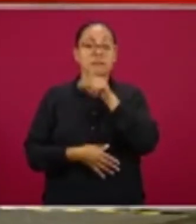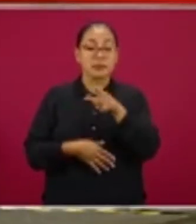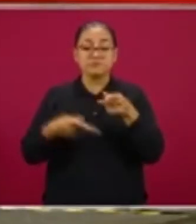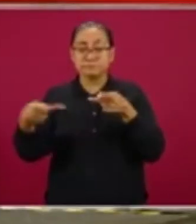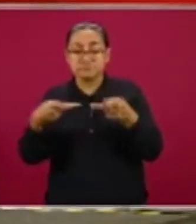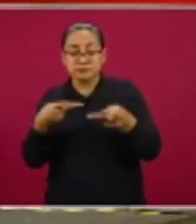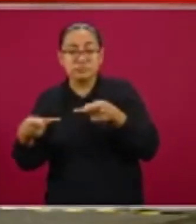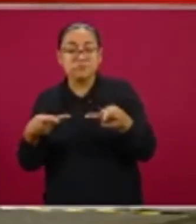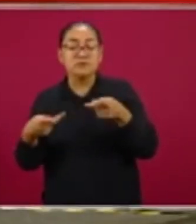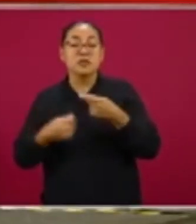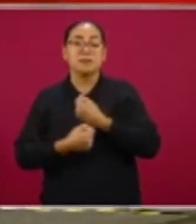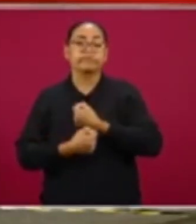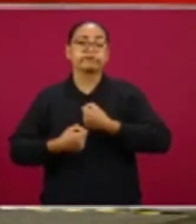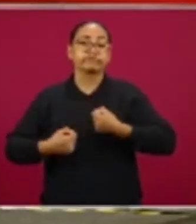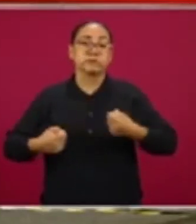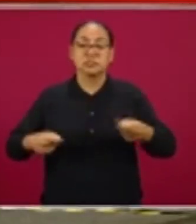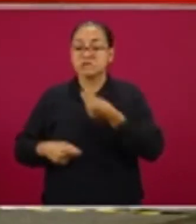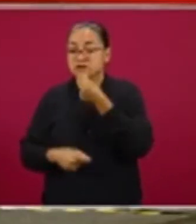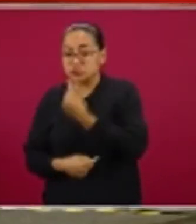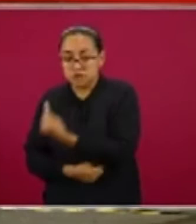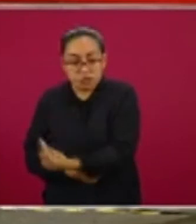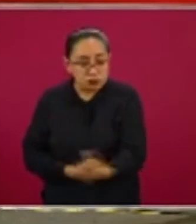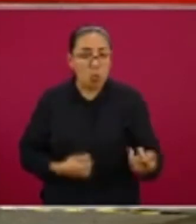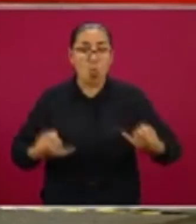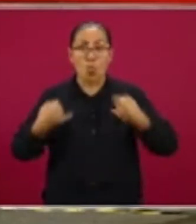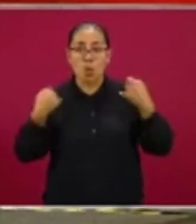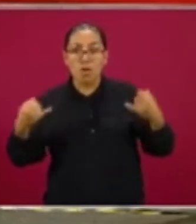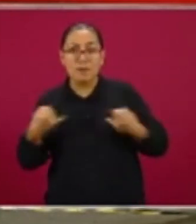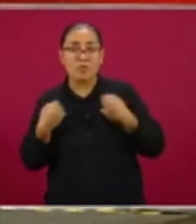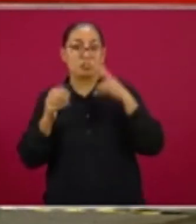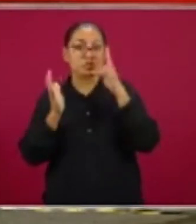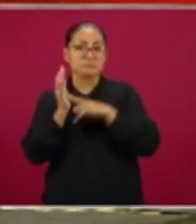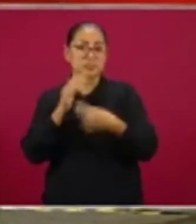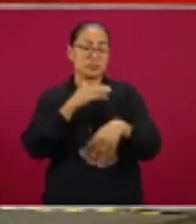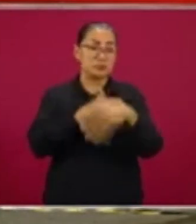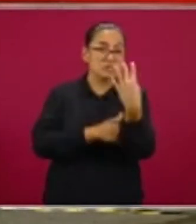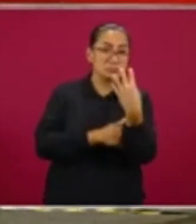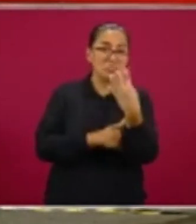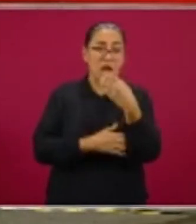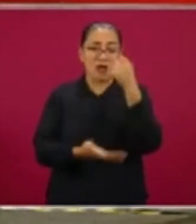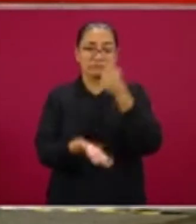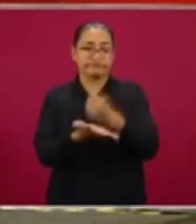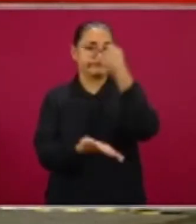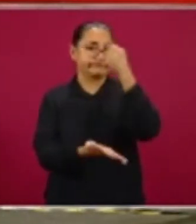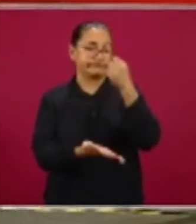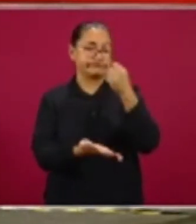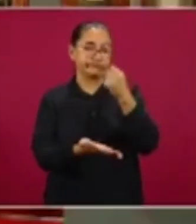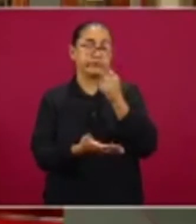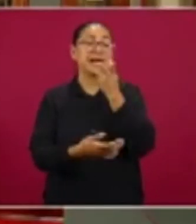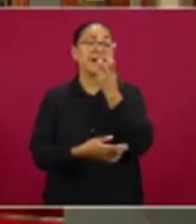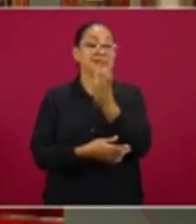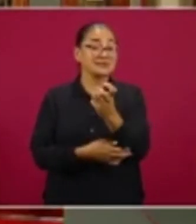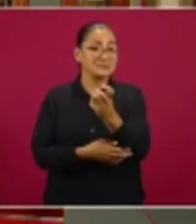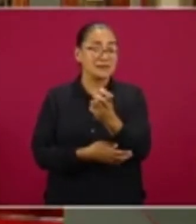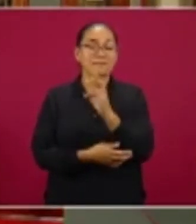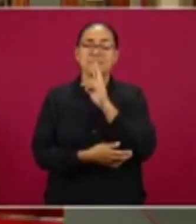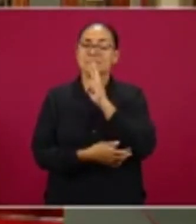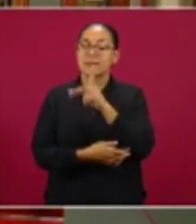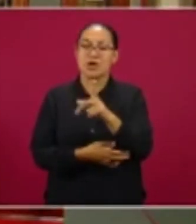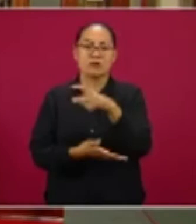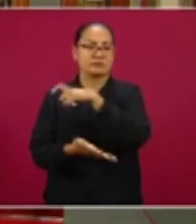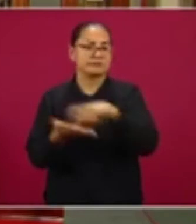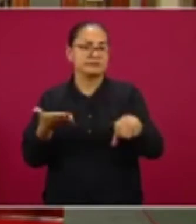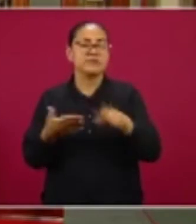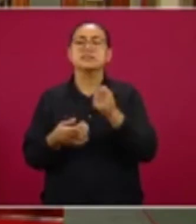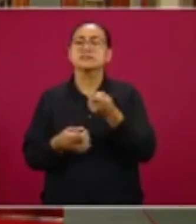en la Niñez y la Adolescencia, aprobado en 2014. Y justamente uno de los Best Buy presentes en estas recomendaciones es el etiquetado